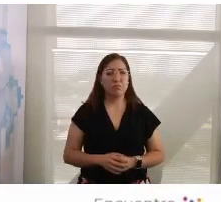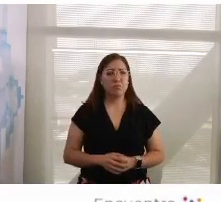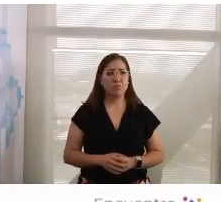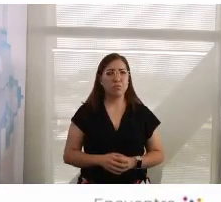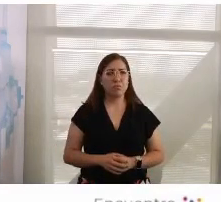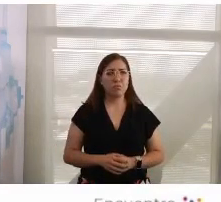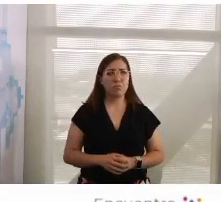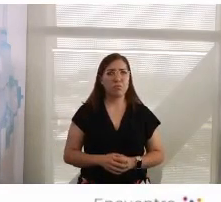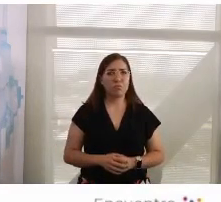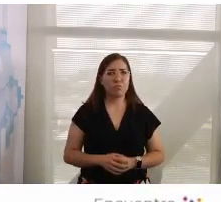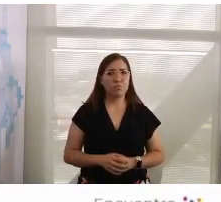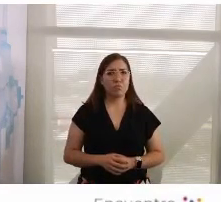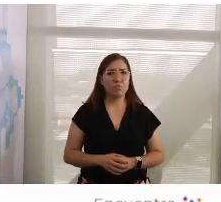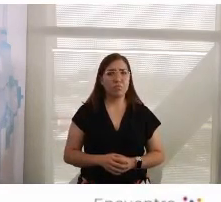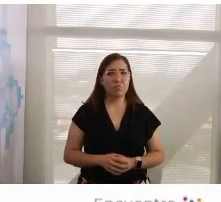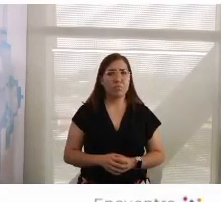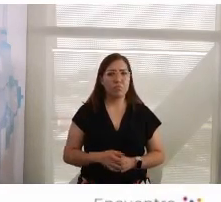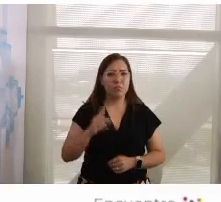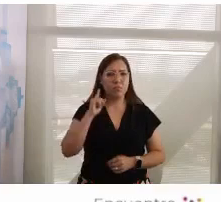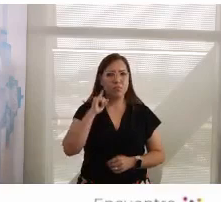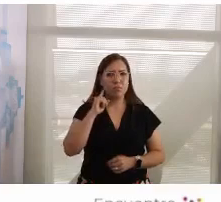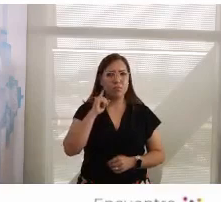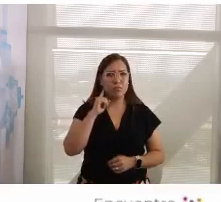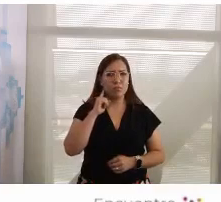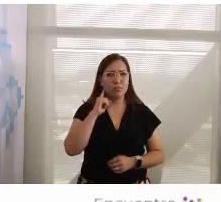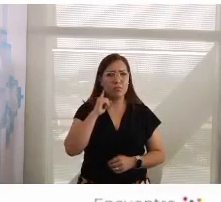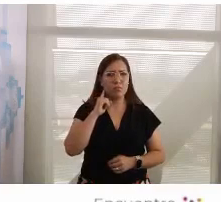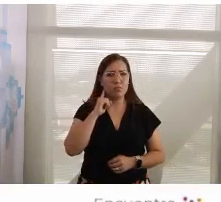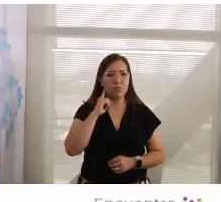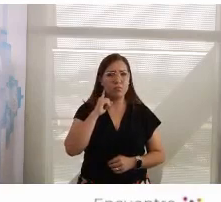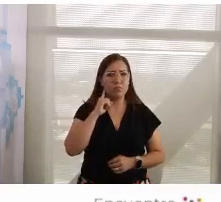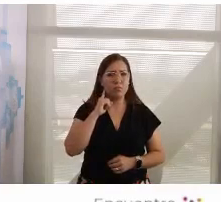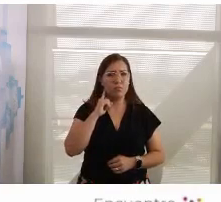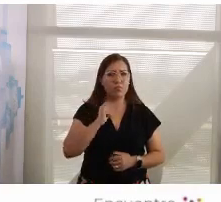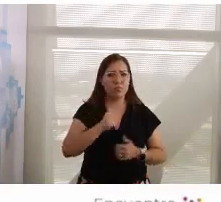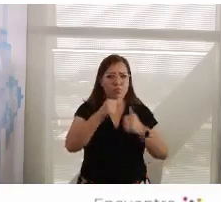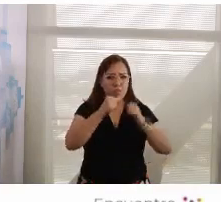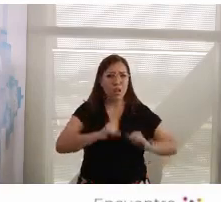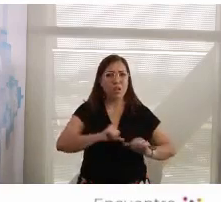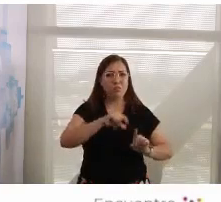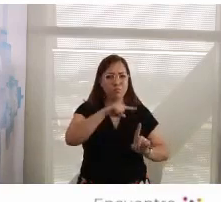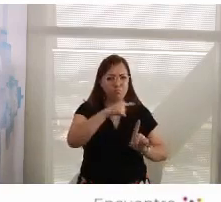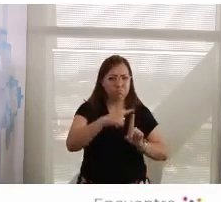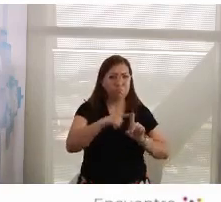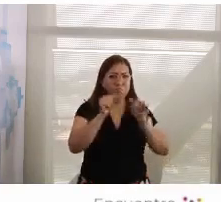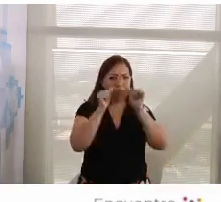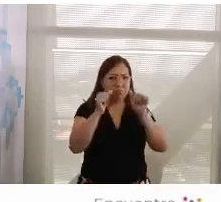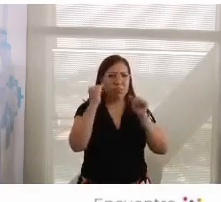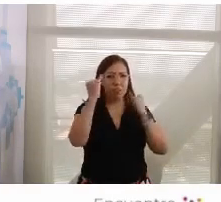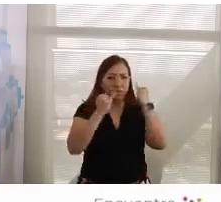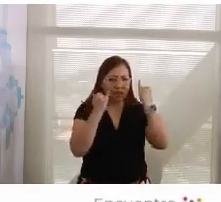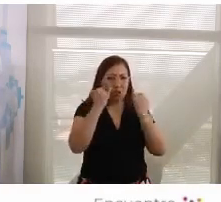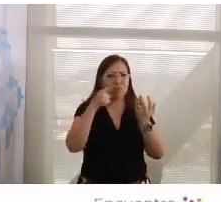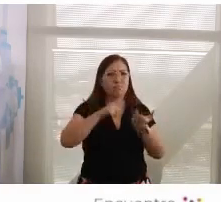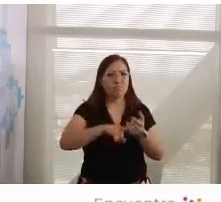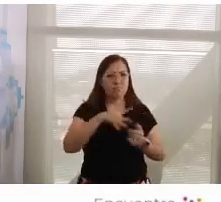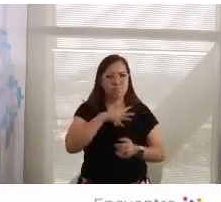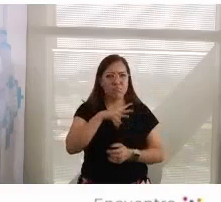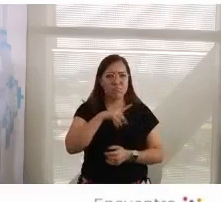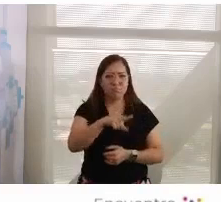de mantener un optimismo perante el futuro. Estamos diante de amenazas